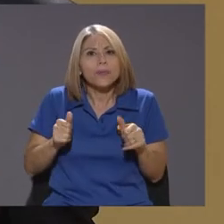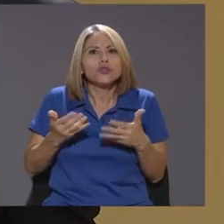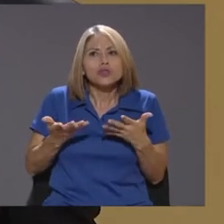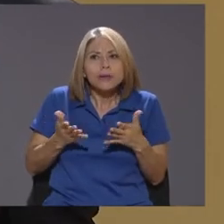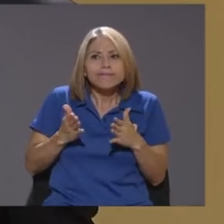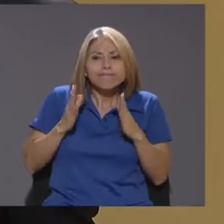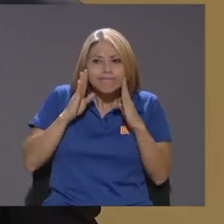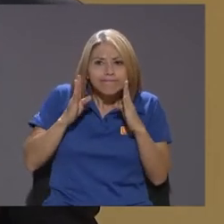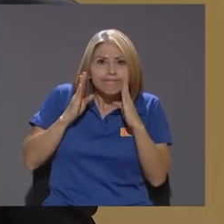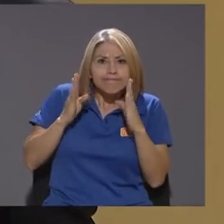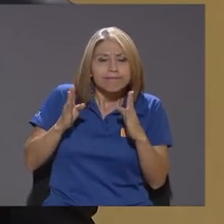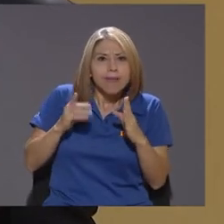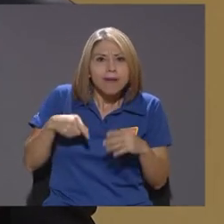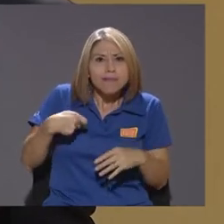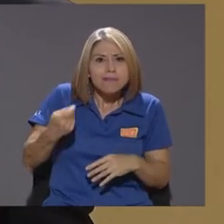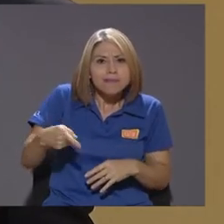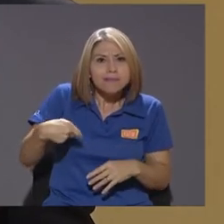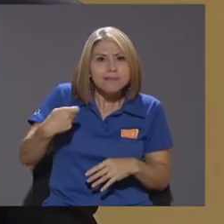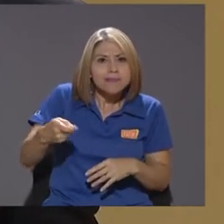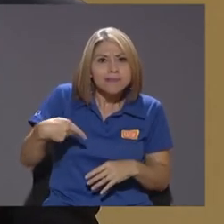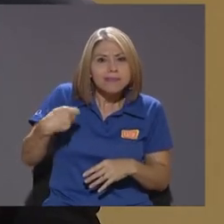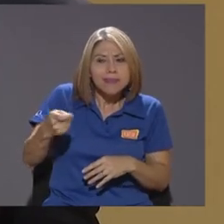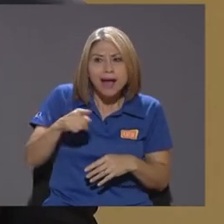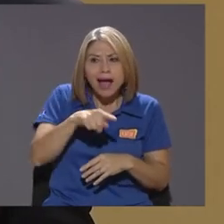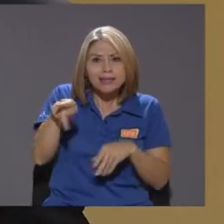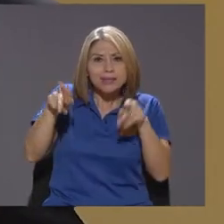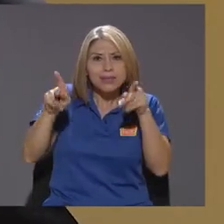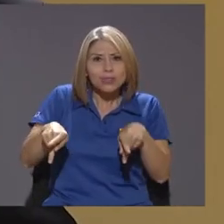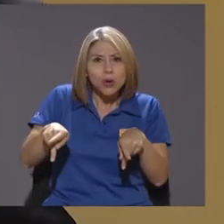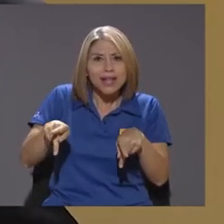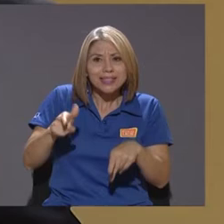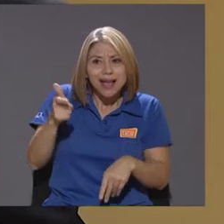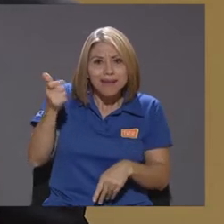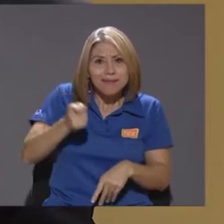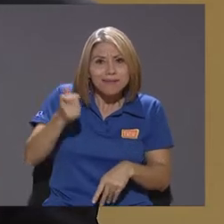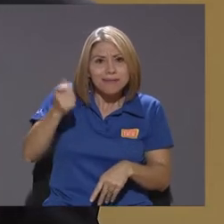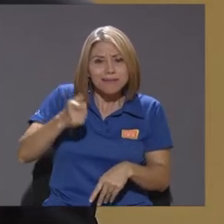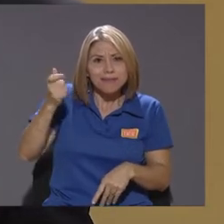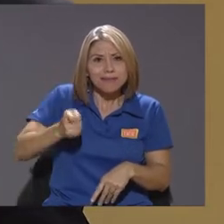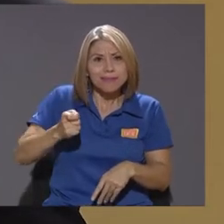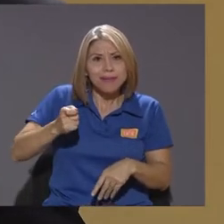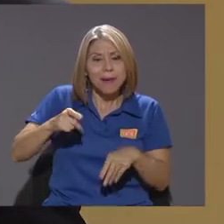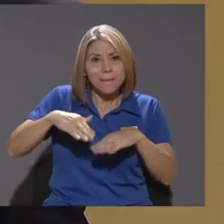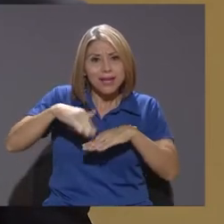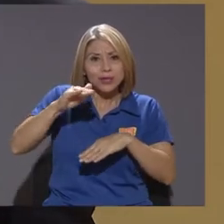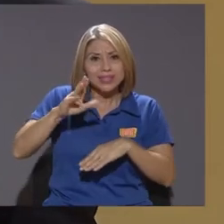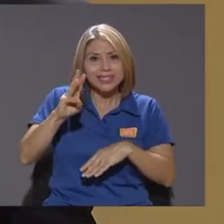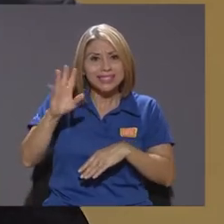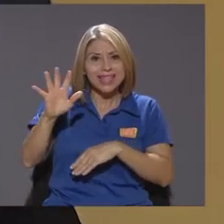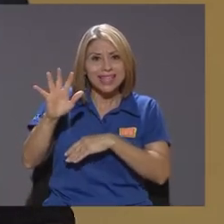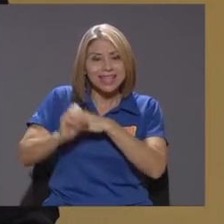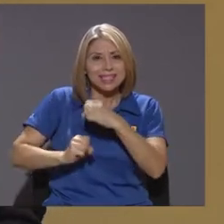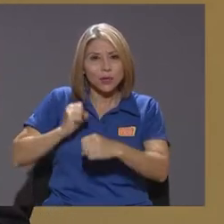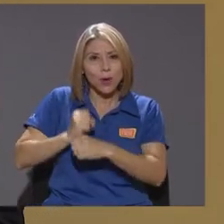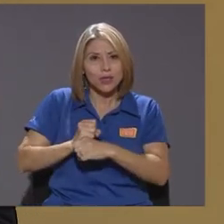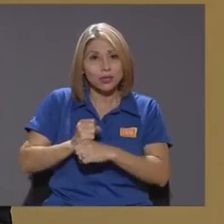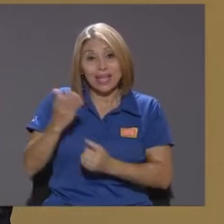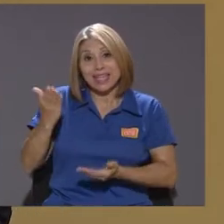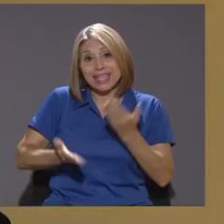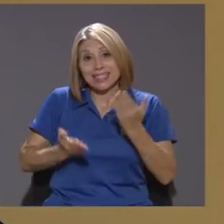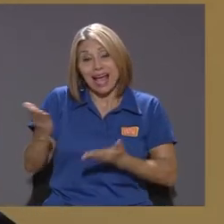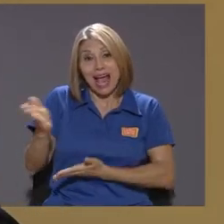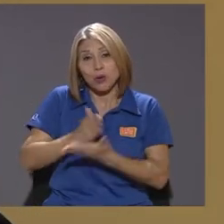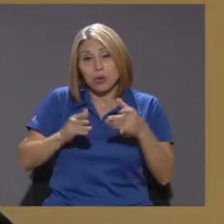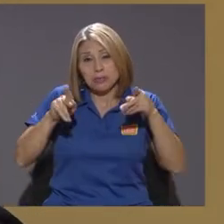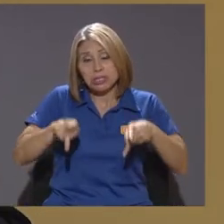personas en la edad de jubilación o sea personas mayores de 65 años de los cuales quizá algunos los que están entre